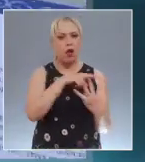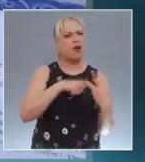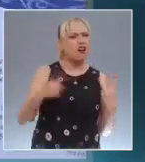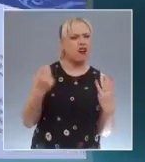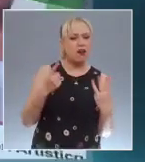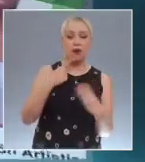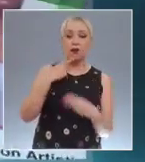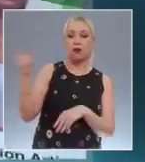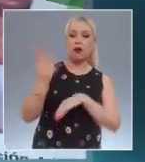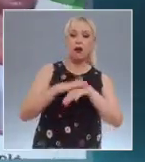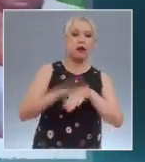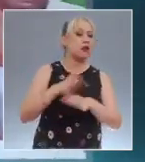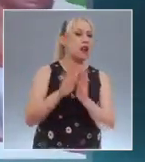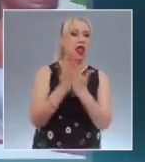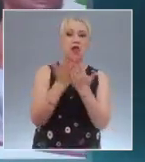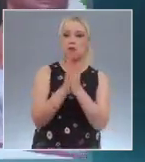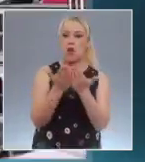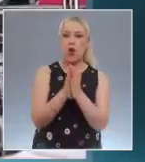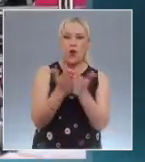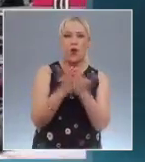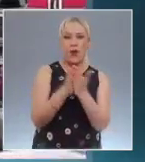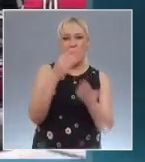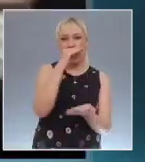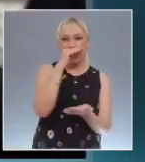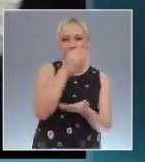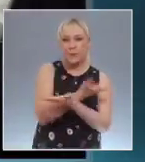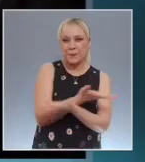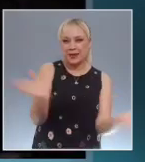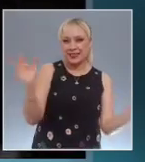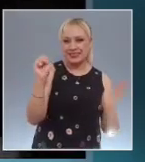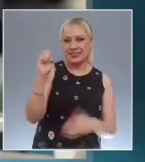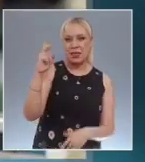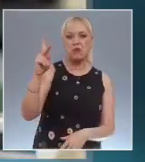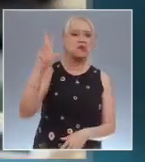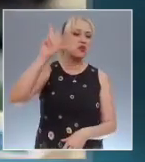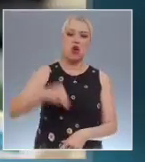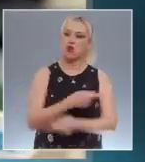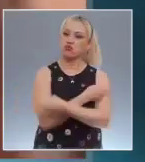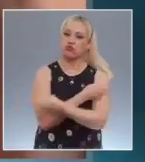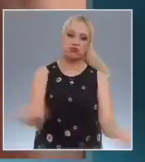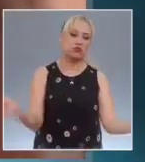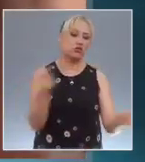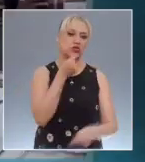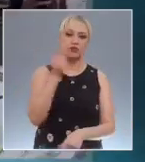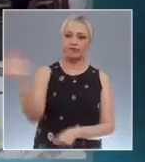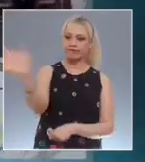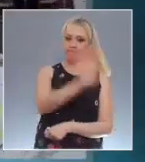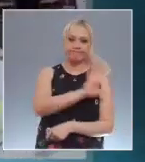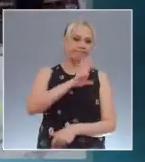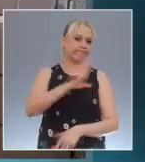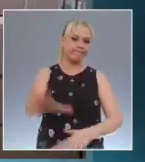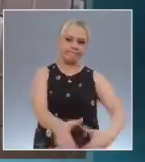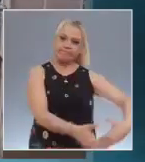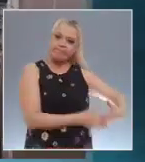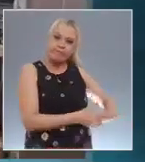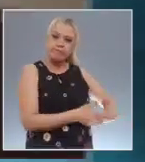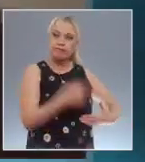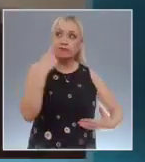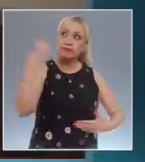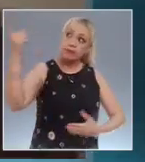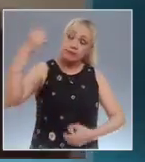texto gratuito mientras no se tenga una resolución judicial federal en torno a los amparos presentados contra los supuestos errores